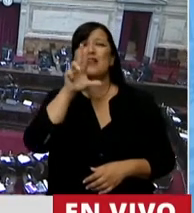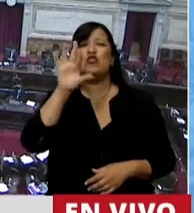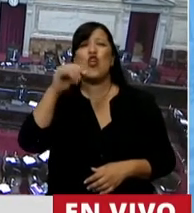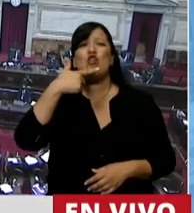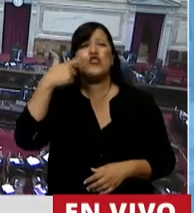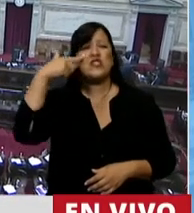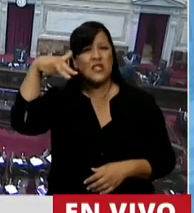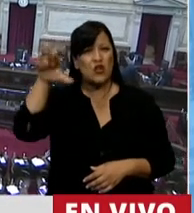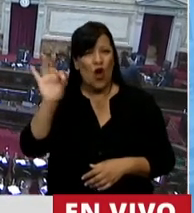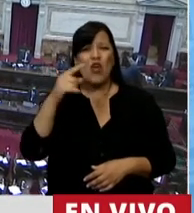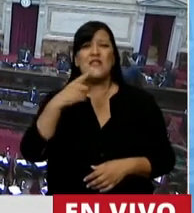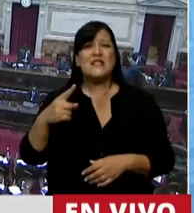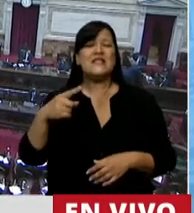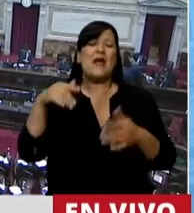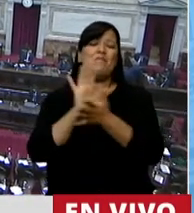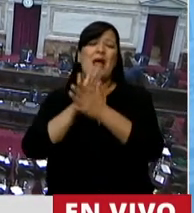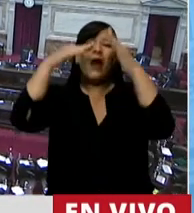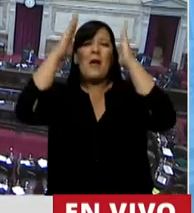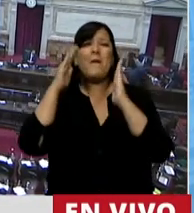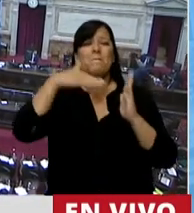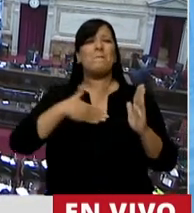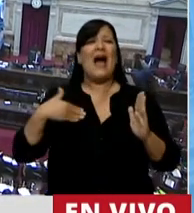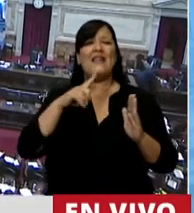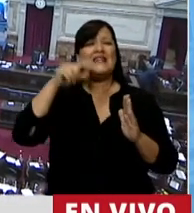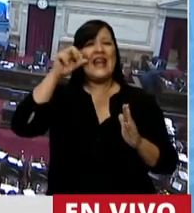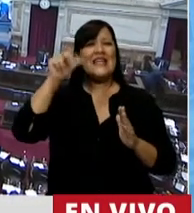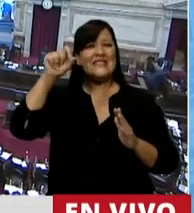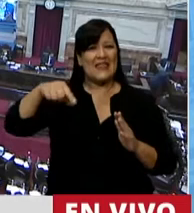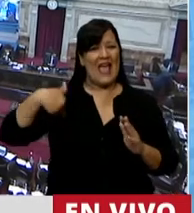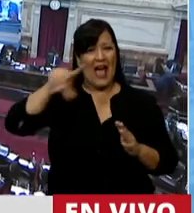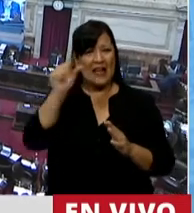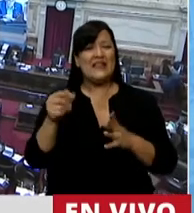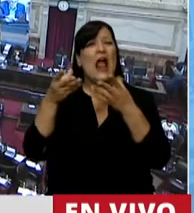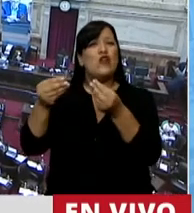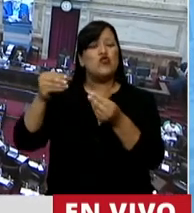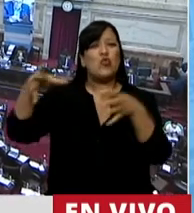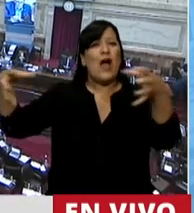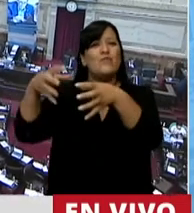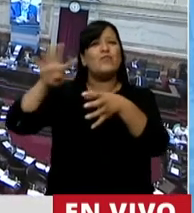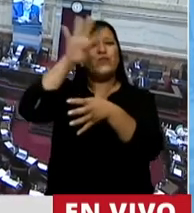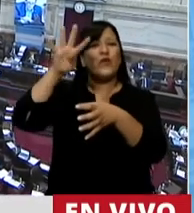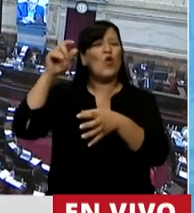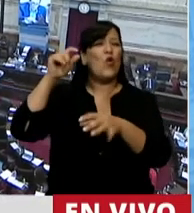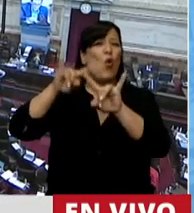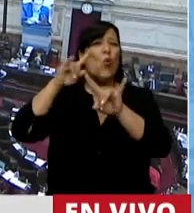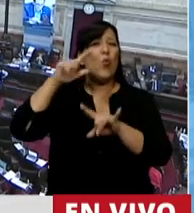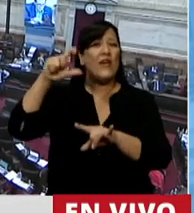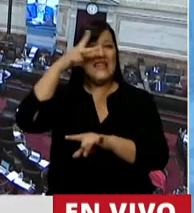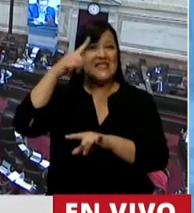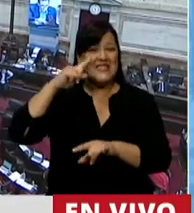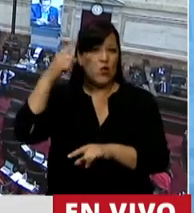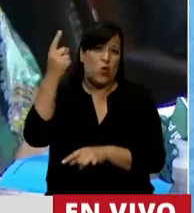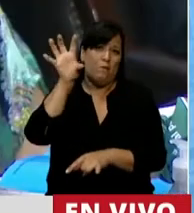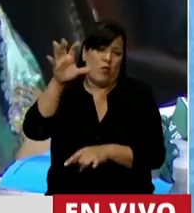Teresa Argentina, mientras ayudaba a la comunidad Huichi en una de las provincias más